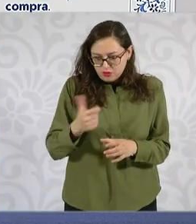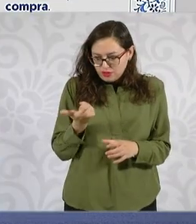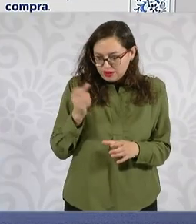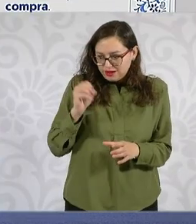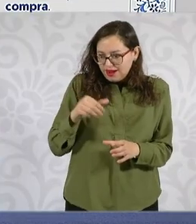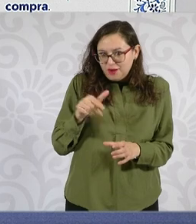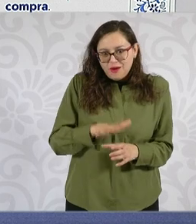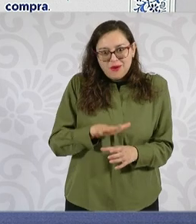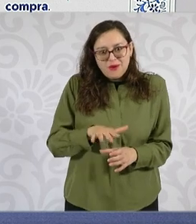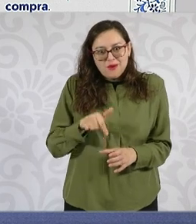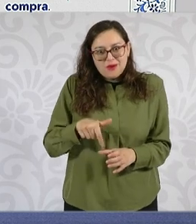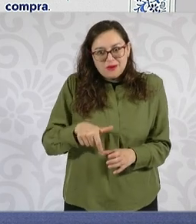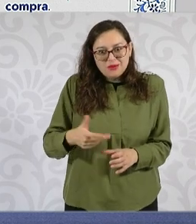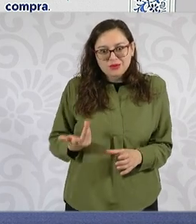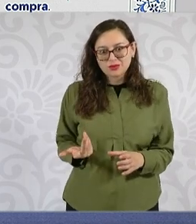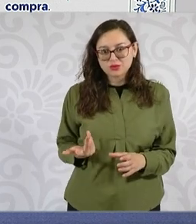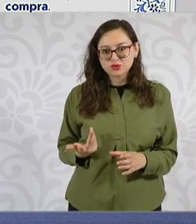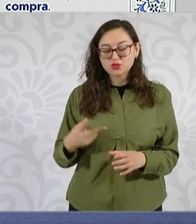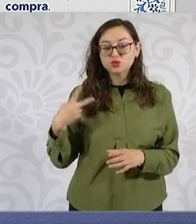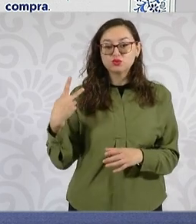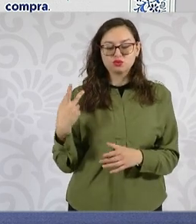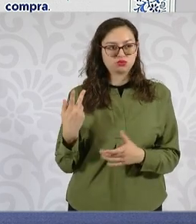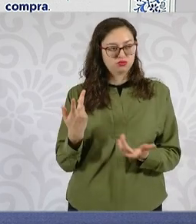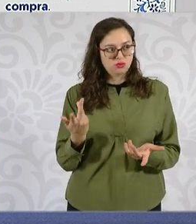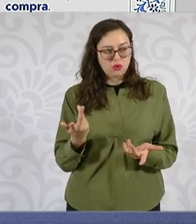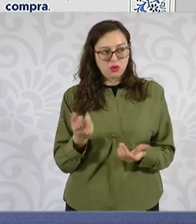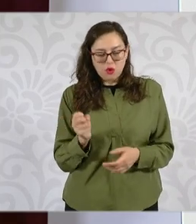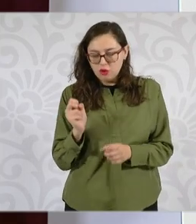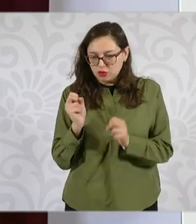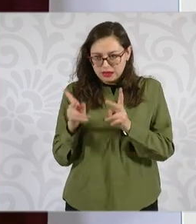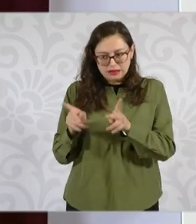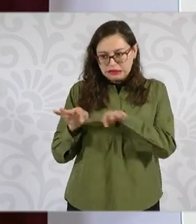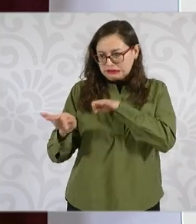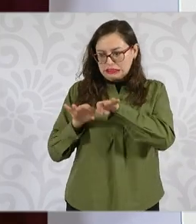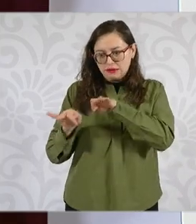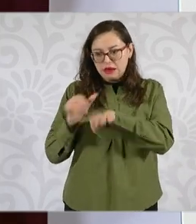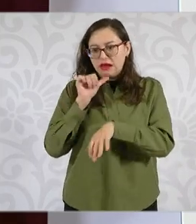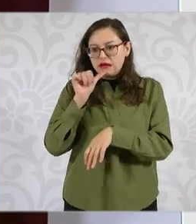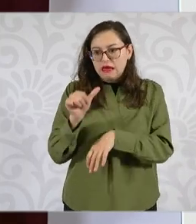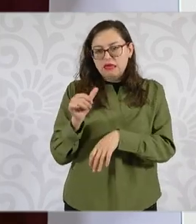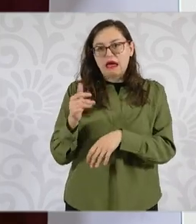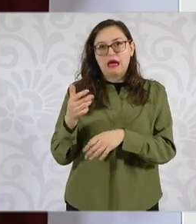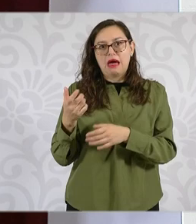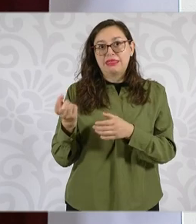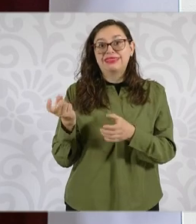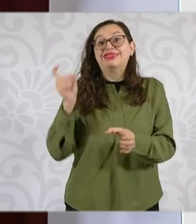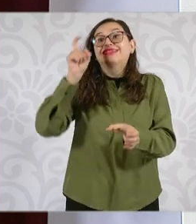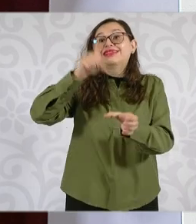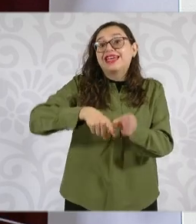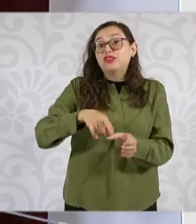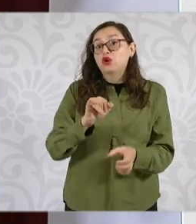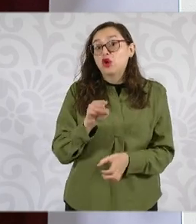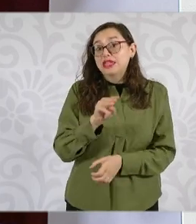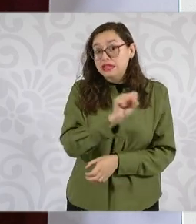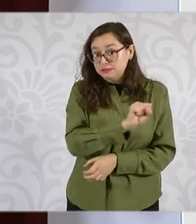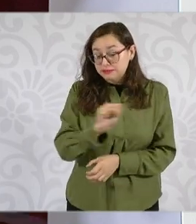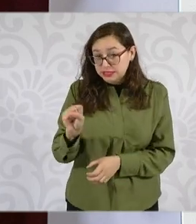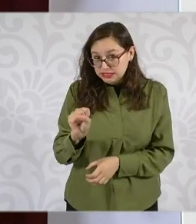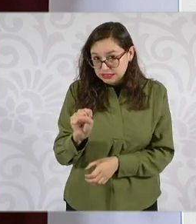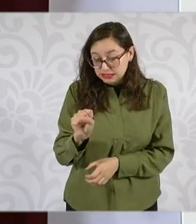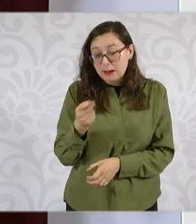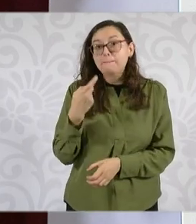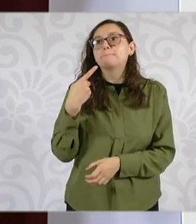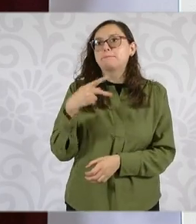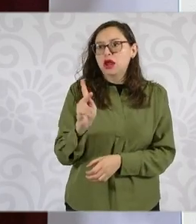créditos. Ellos podrían no estar activos, pero pueden tener un empleo informal, pueden estarse ellos